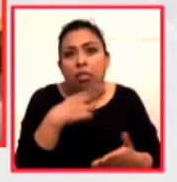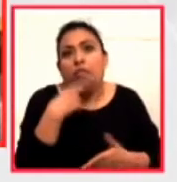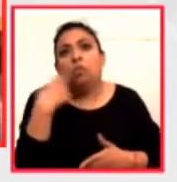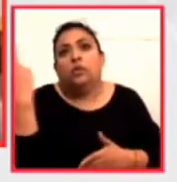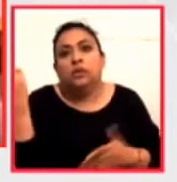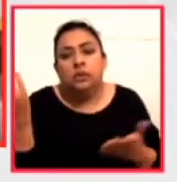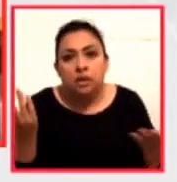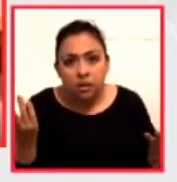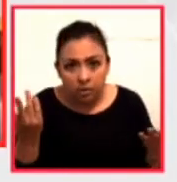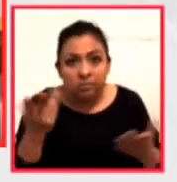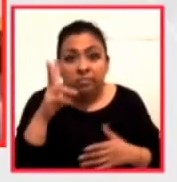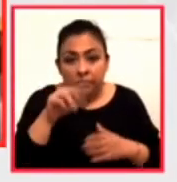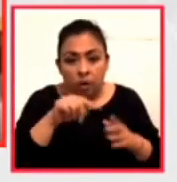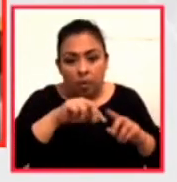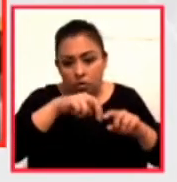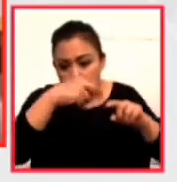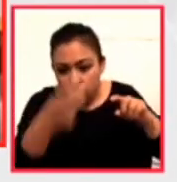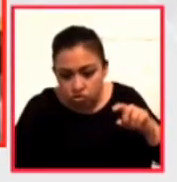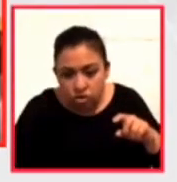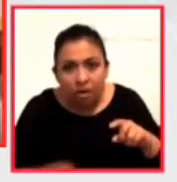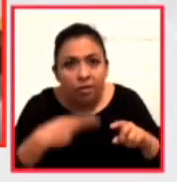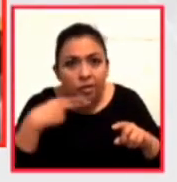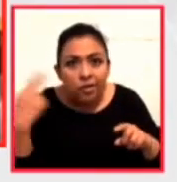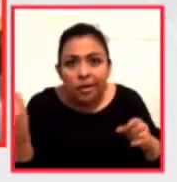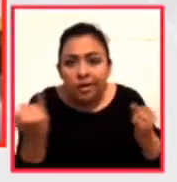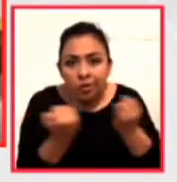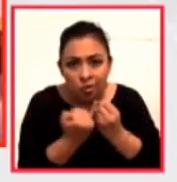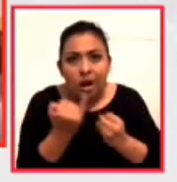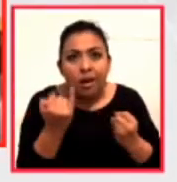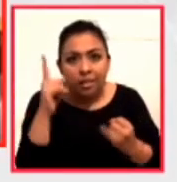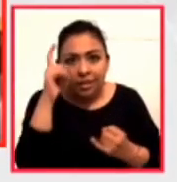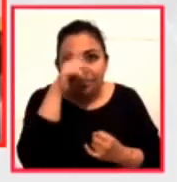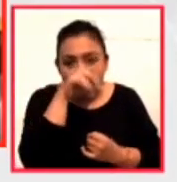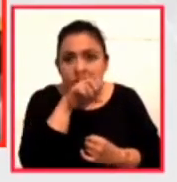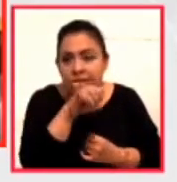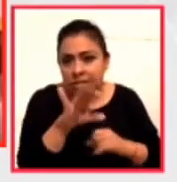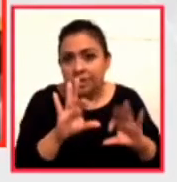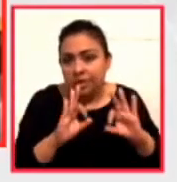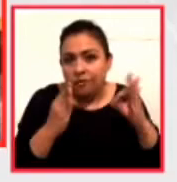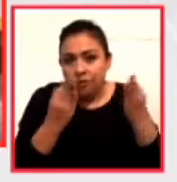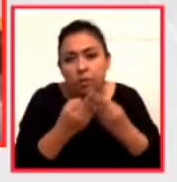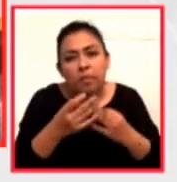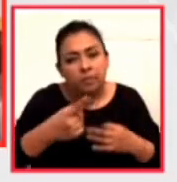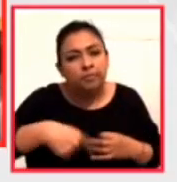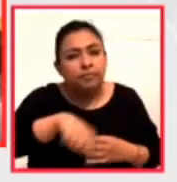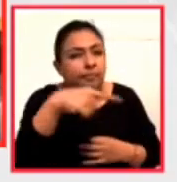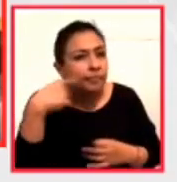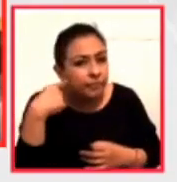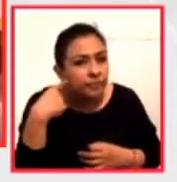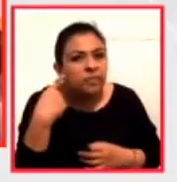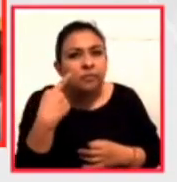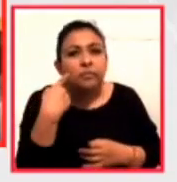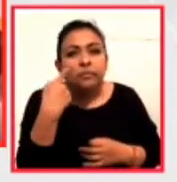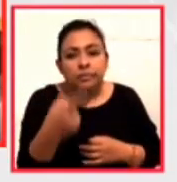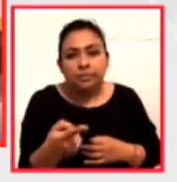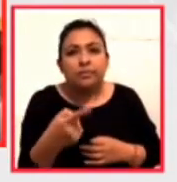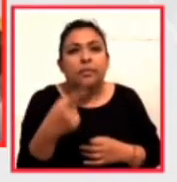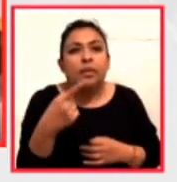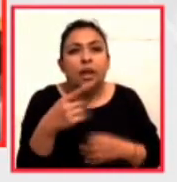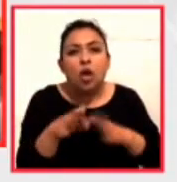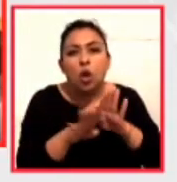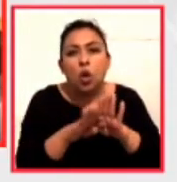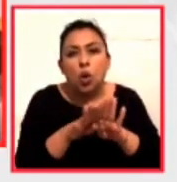efectivamente el abismo tiene una forma muy compleja. Como ustedes pueden escuchar en la grabación de nuestro